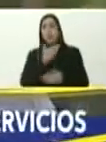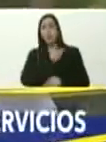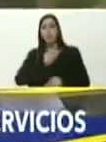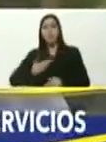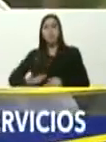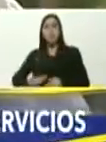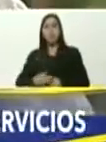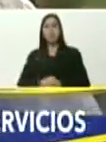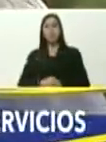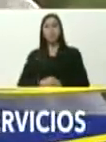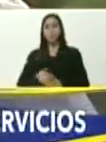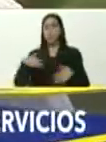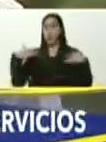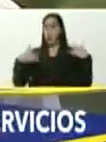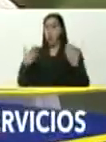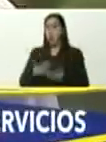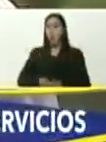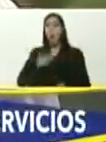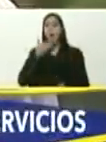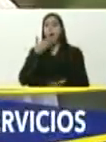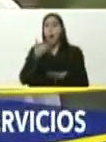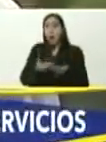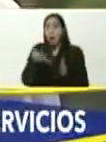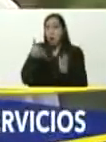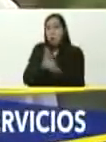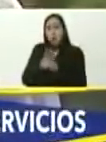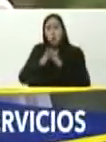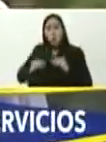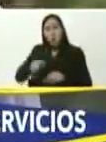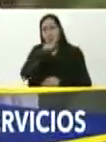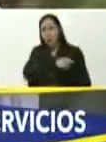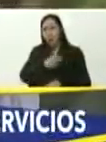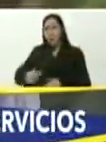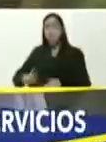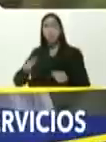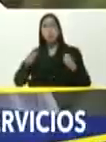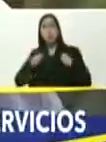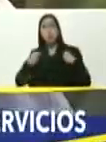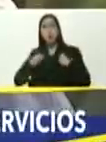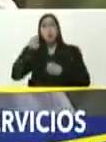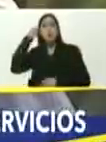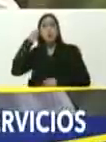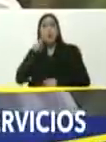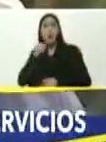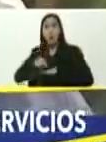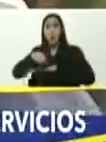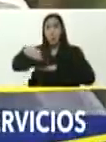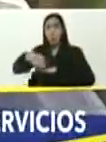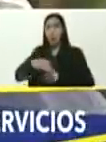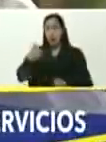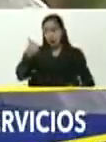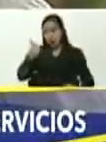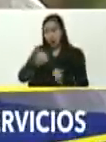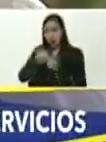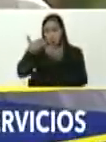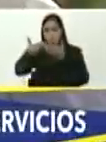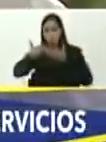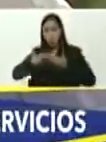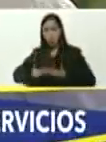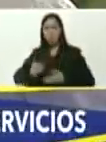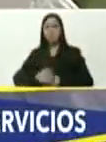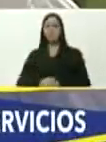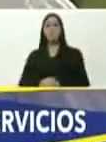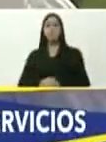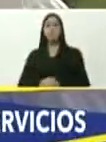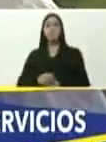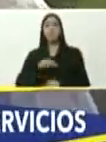bueno, estamos muy contentos, y le agradecemos, de parte de todos los habitantes, del Gran Sucre, este apoyo, que nos está dando, nosotros actualmente,